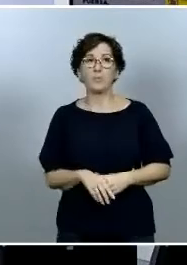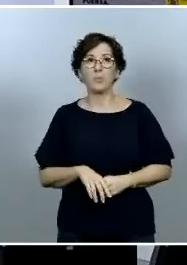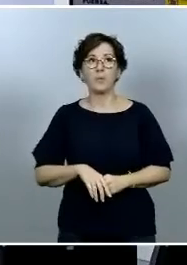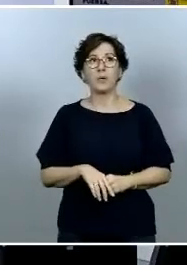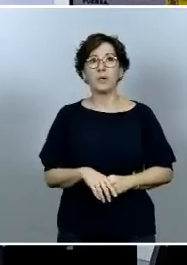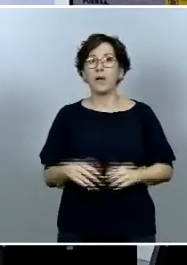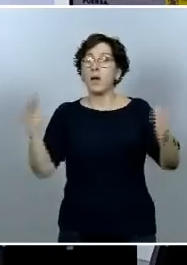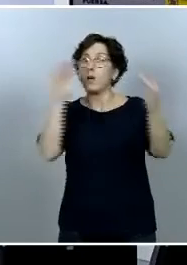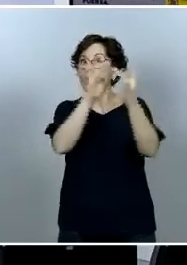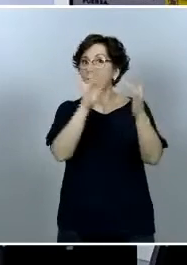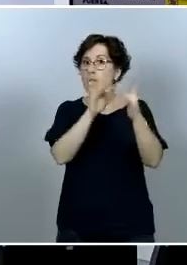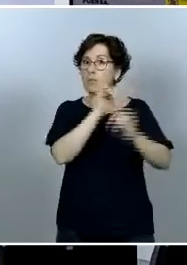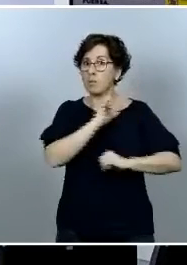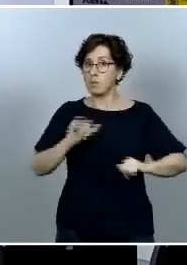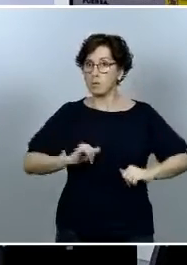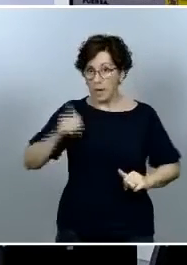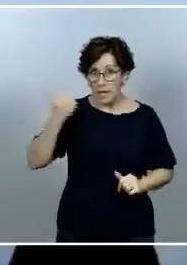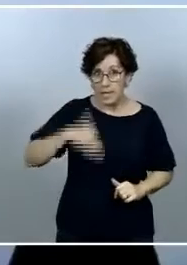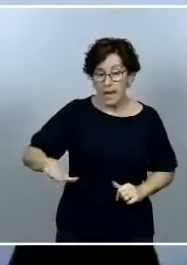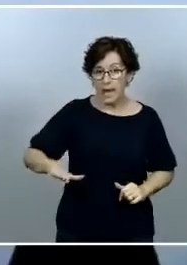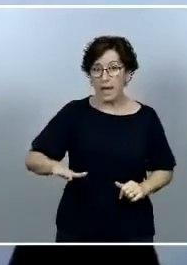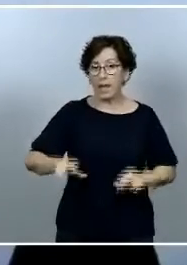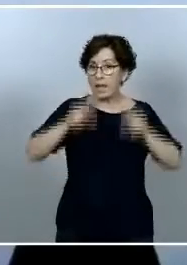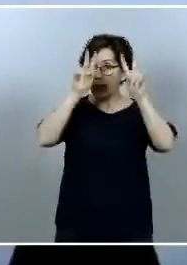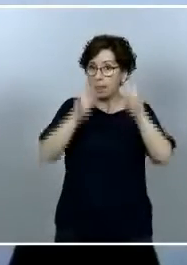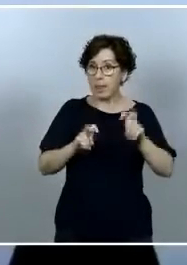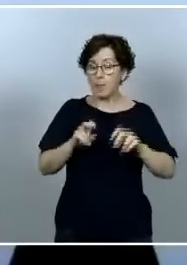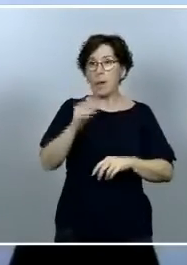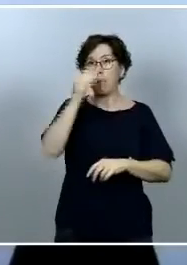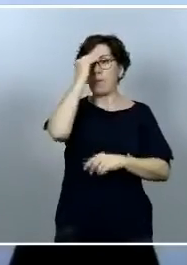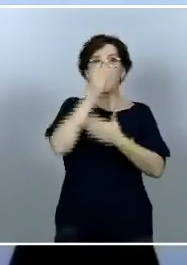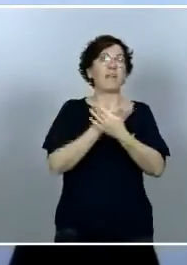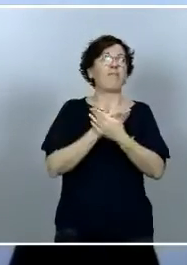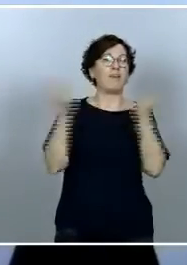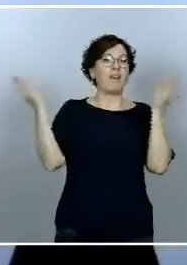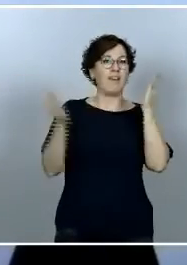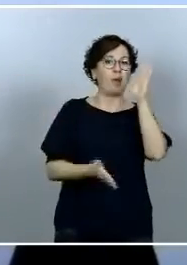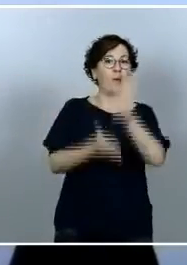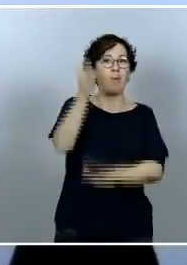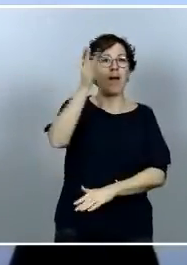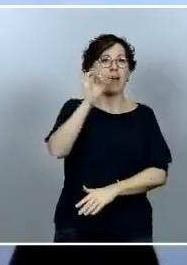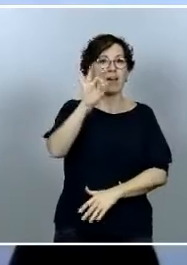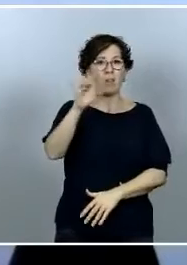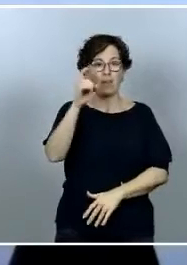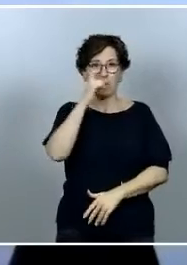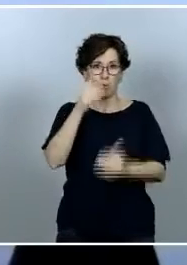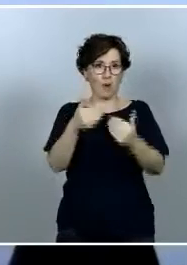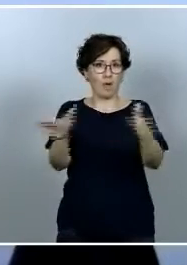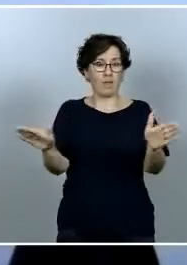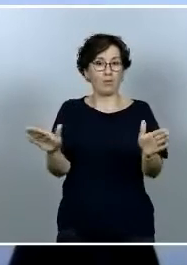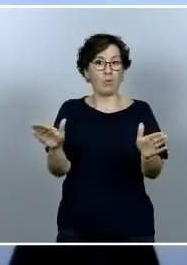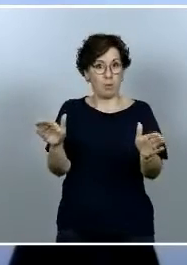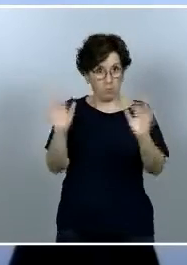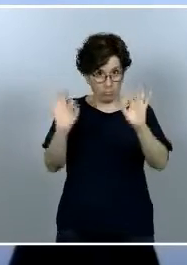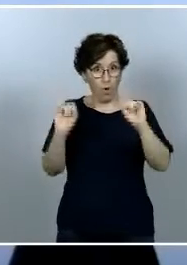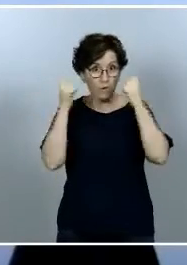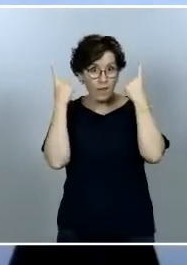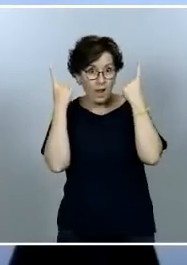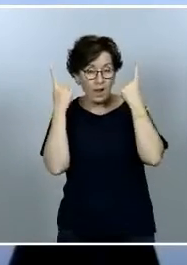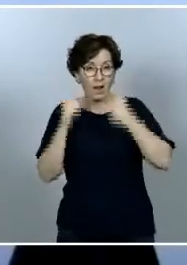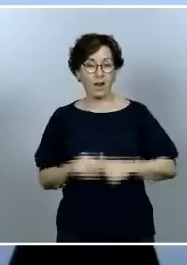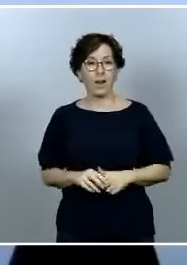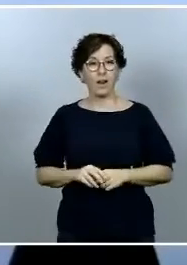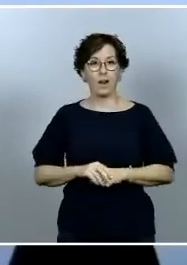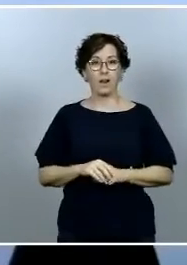con el país vecino en este sentido Al parecer se da por sentado que se va a abrir el día 15 de junio Me gustaría que me lo confirmara si es así Y en cualquier